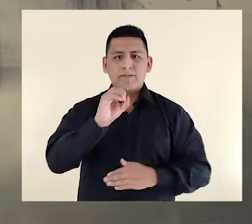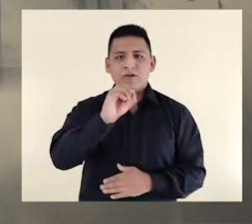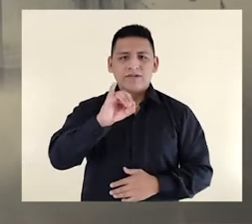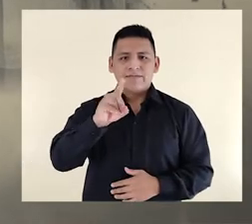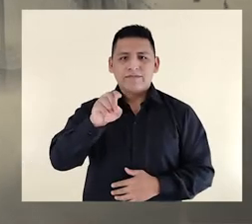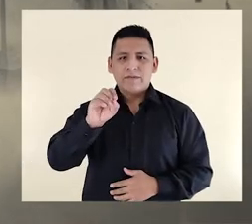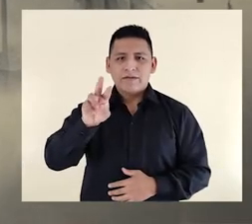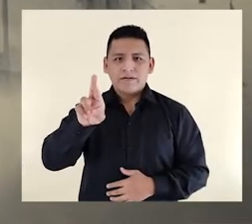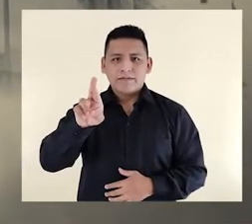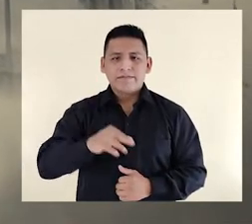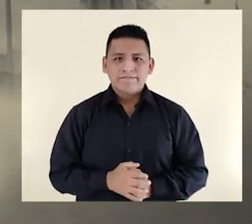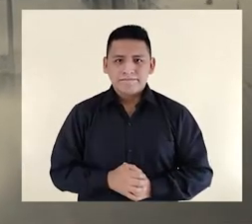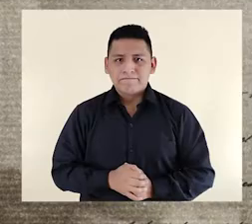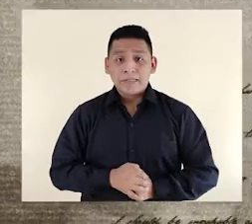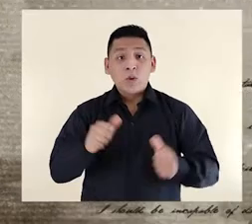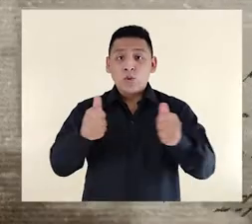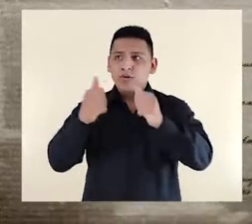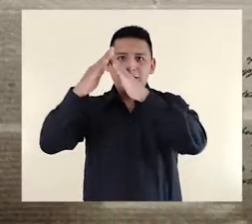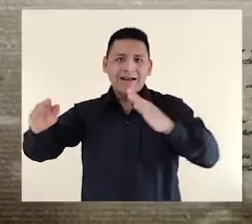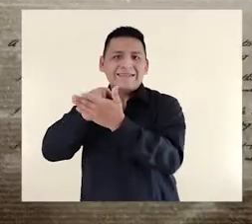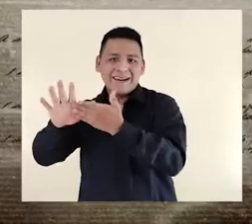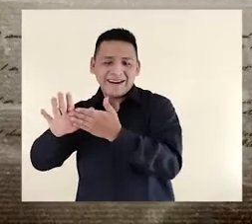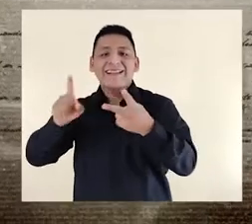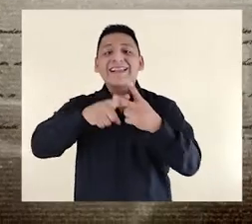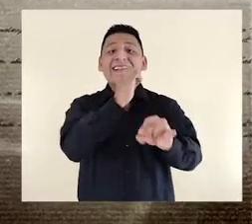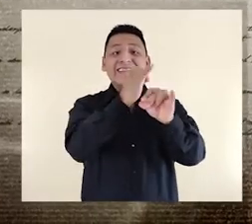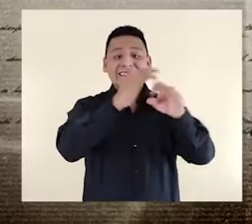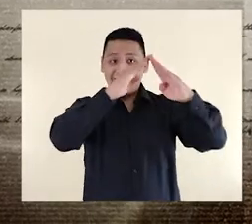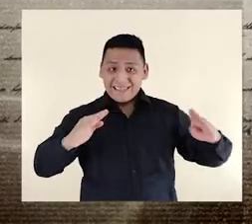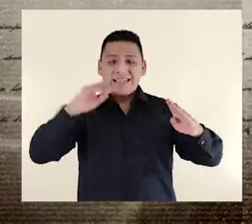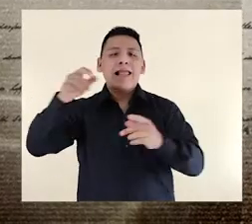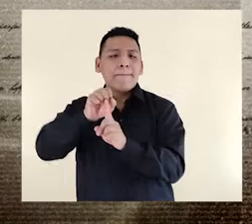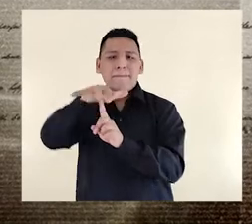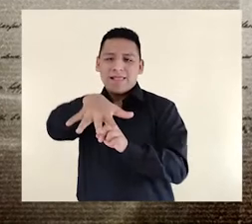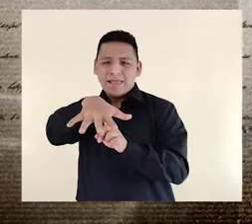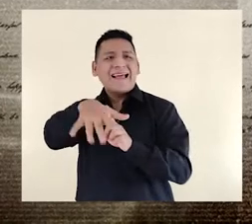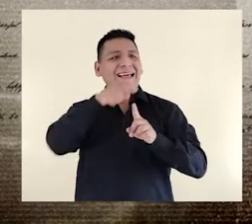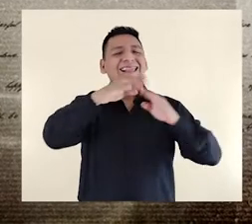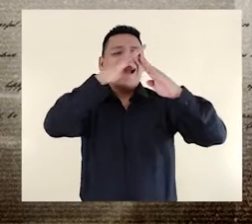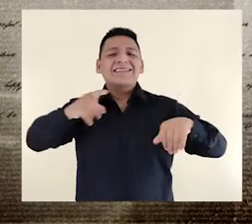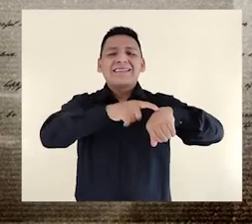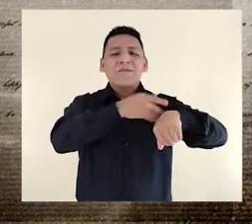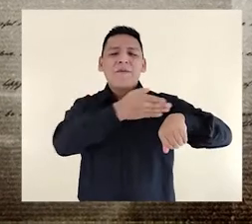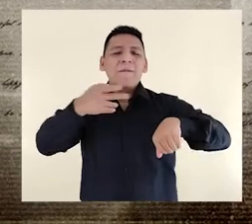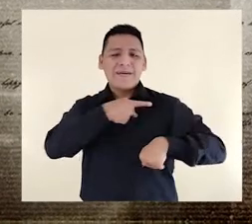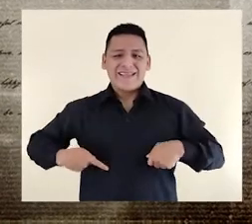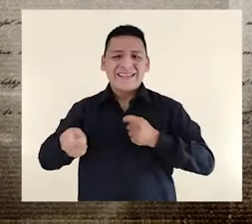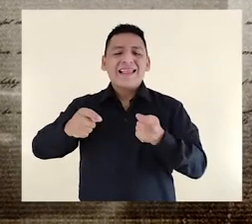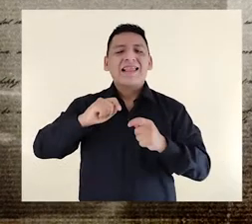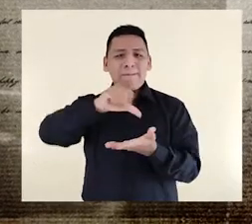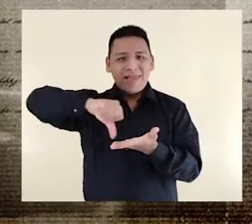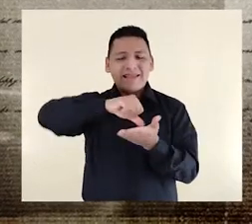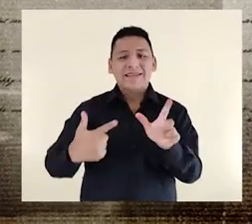casa del oidor junto con el sagrario la catedral y la pileta esta casa es lo único virreinal de la